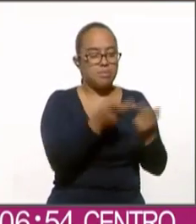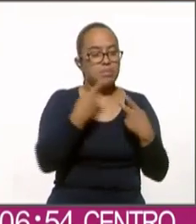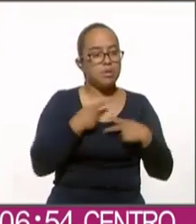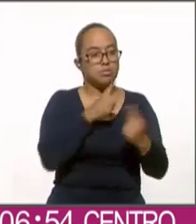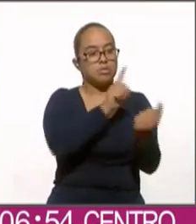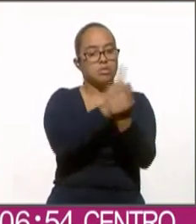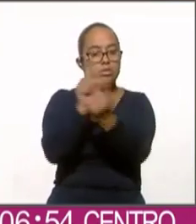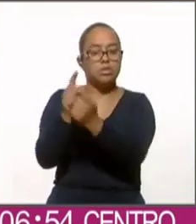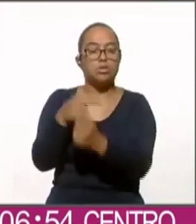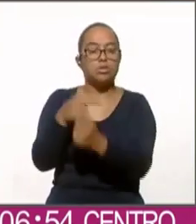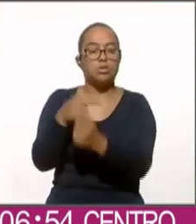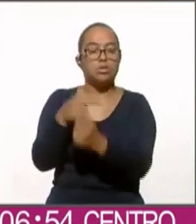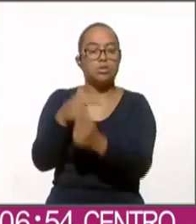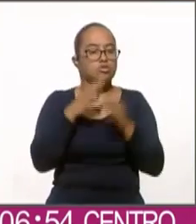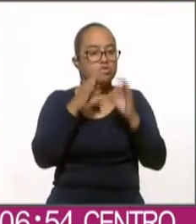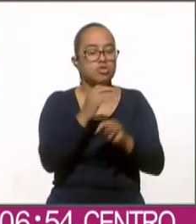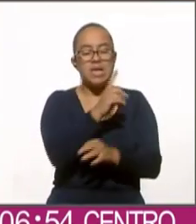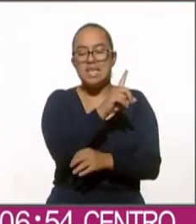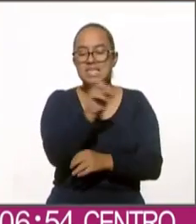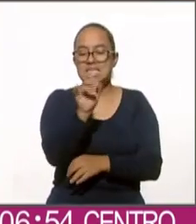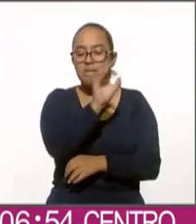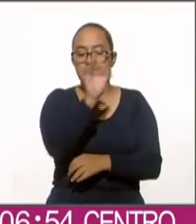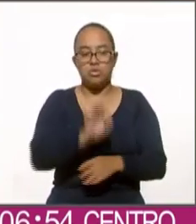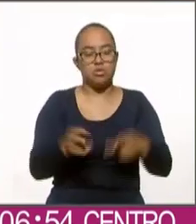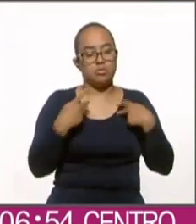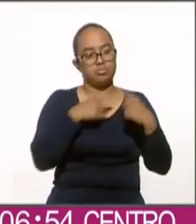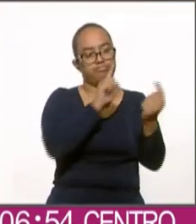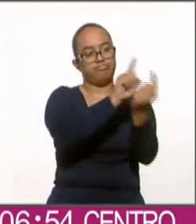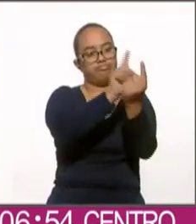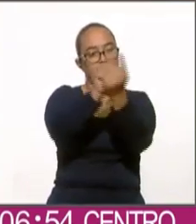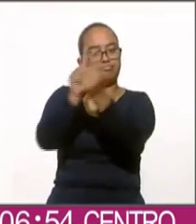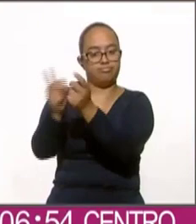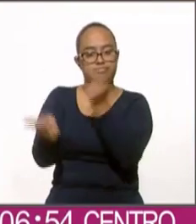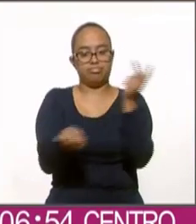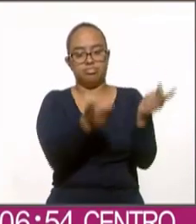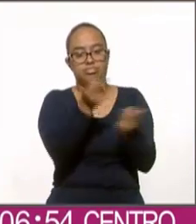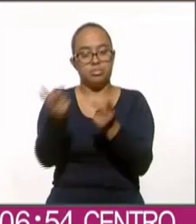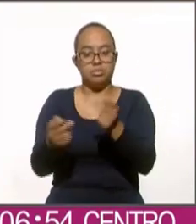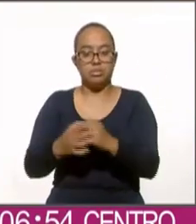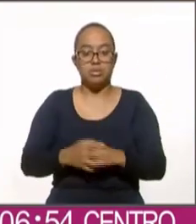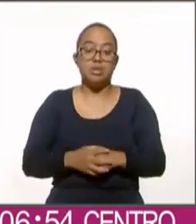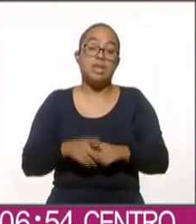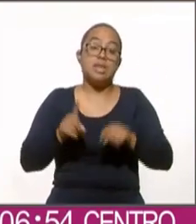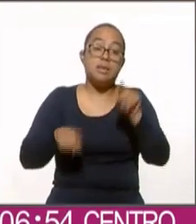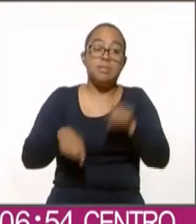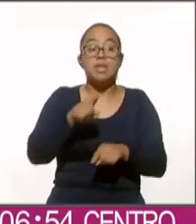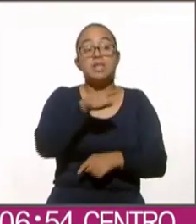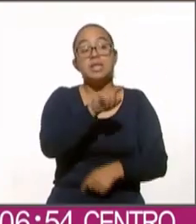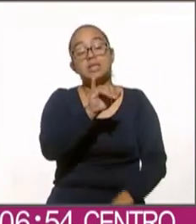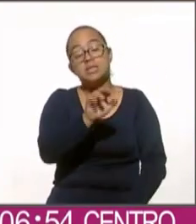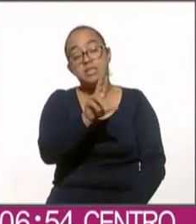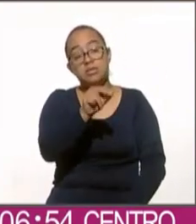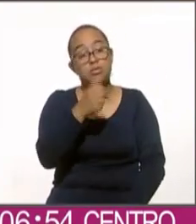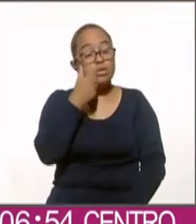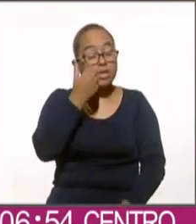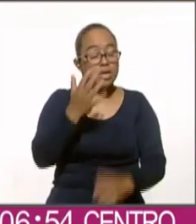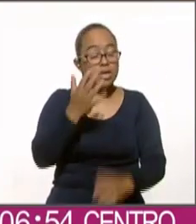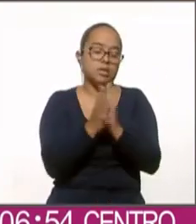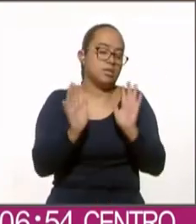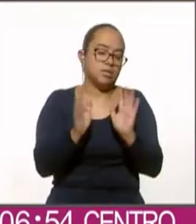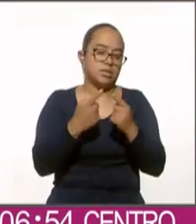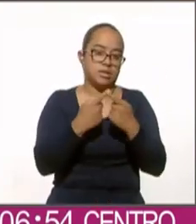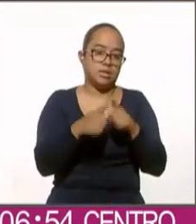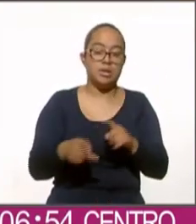y preguntamos al 100% de la población y entonces no depende de si alguien quiere participar o no y el